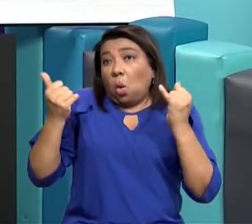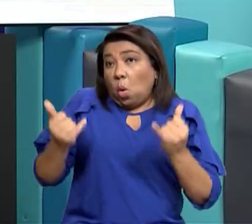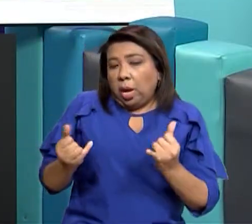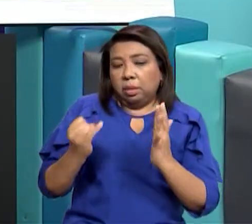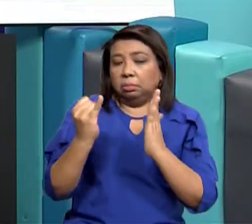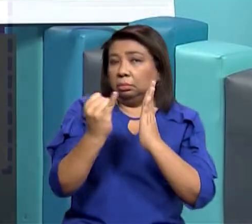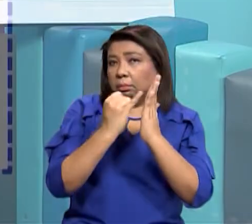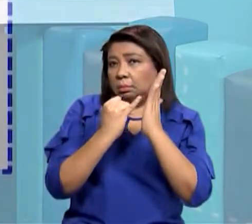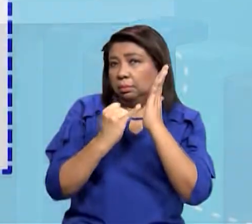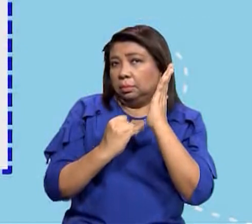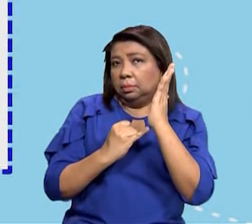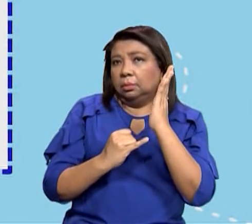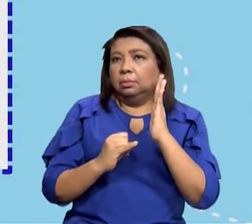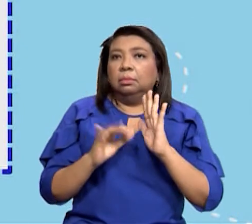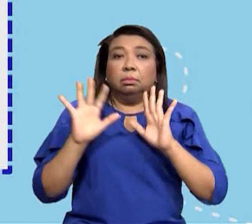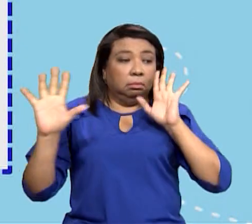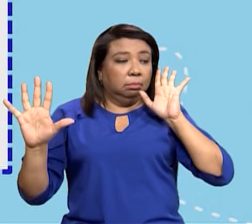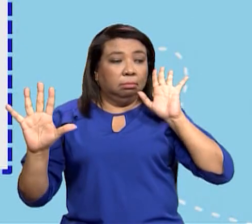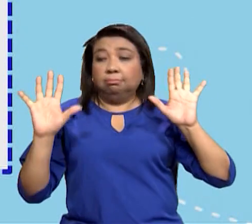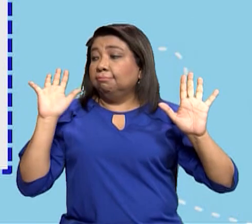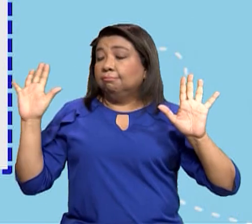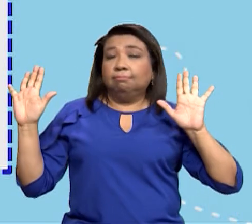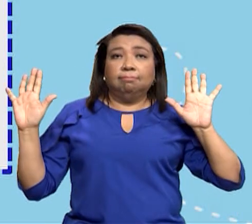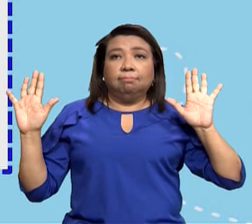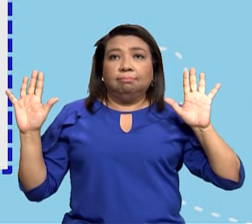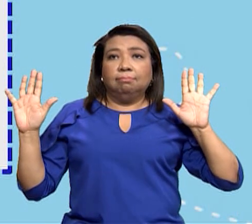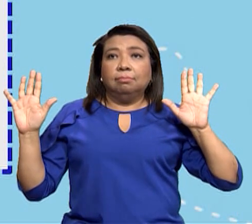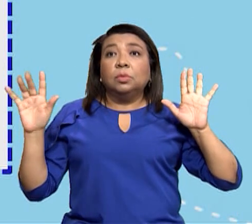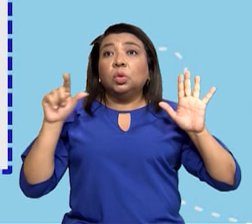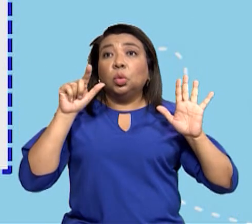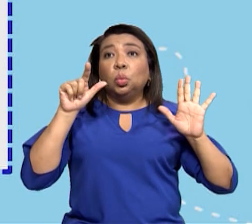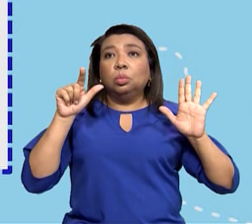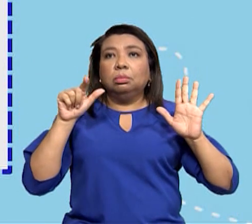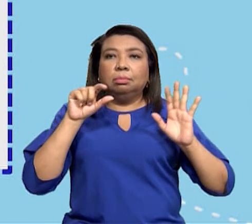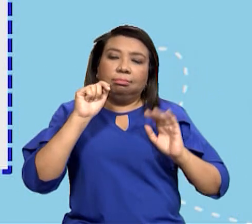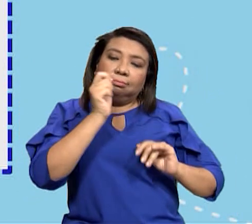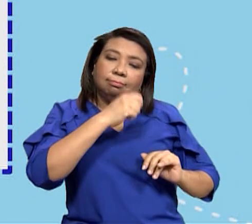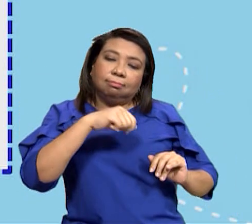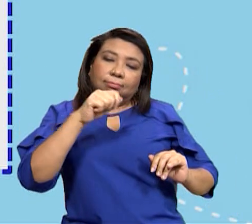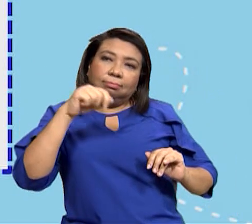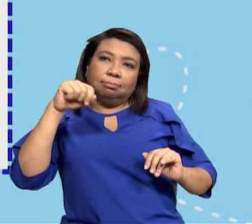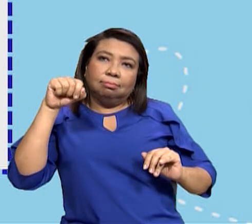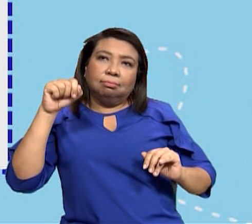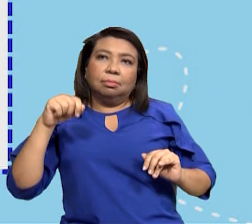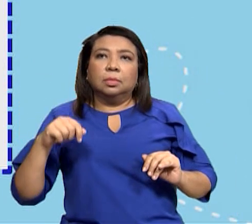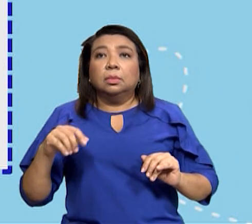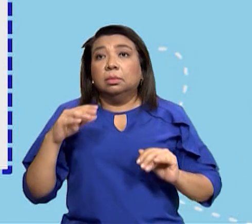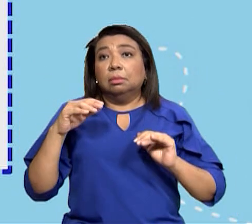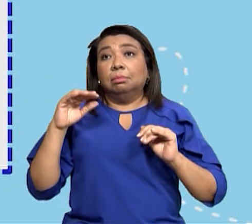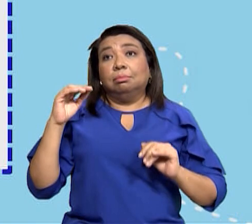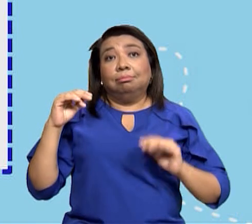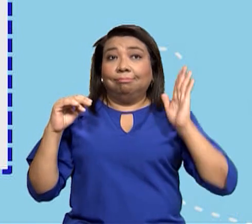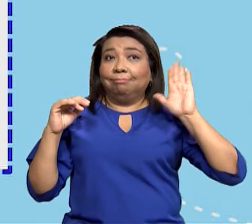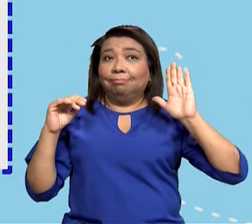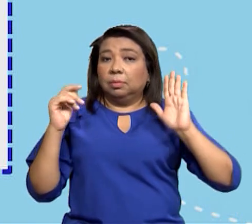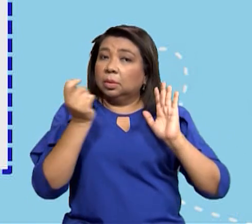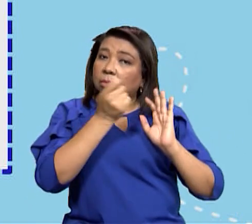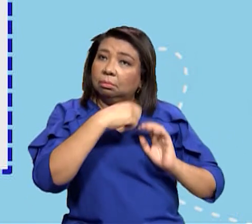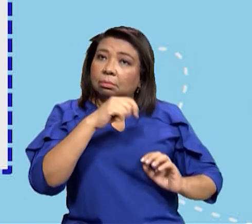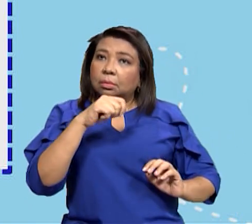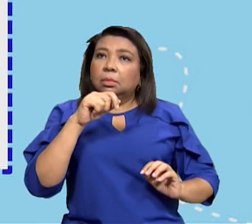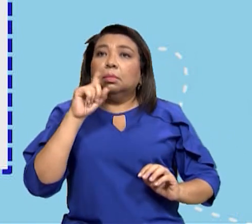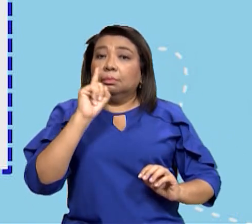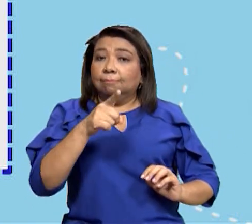a poner la mano en esta mano en la derecha vas a poner tres deberes y en la izquierda vas a poner